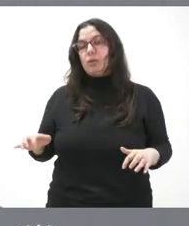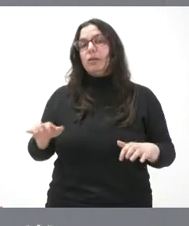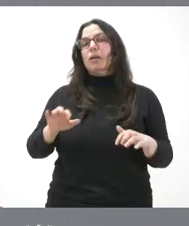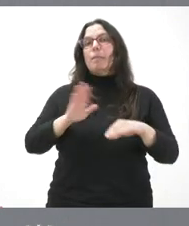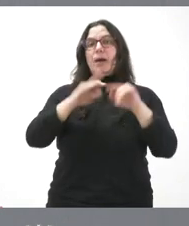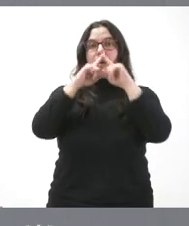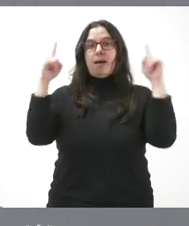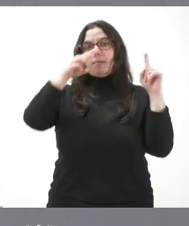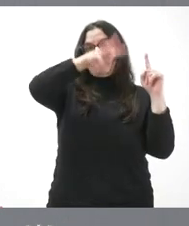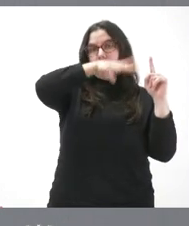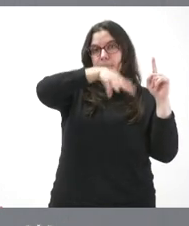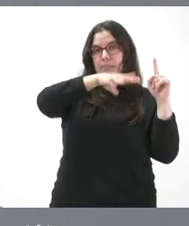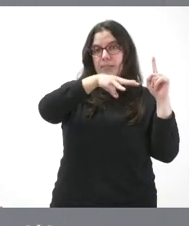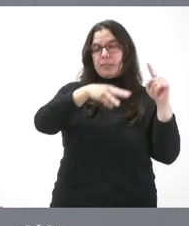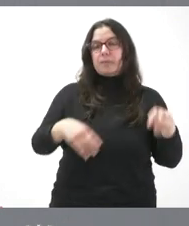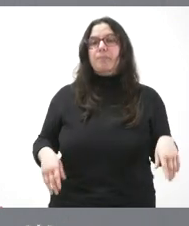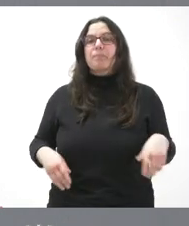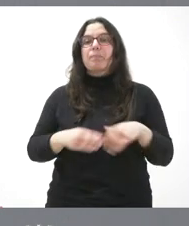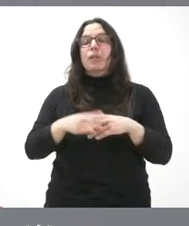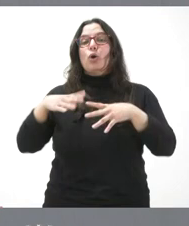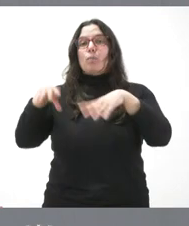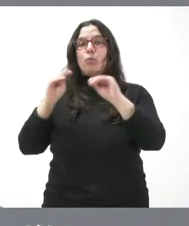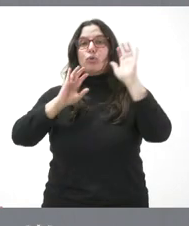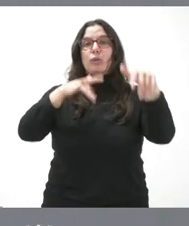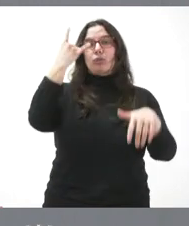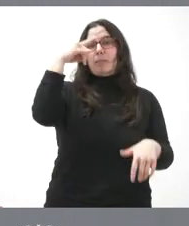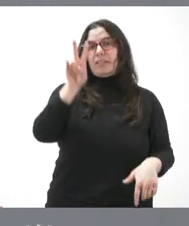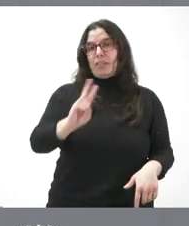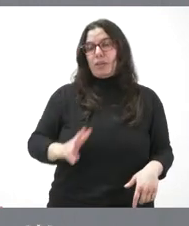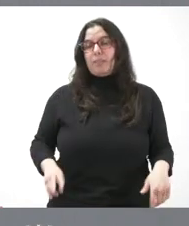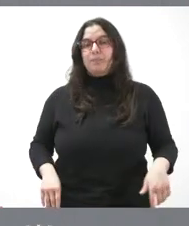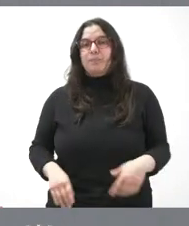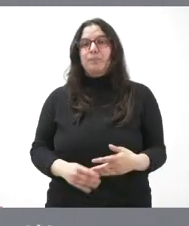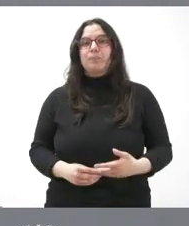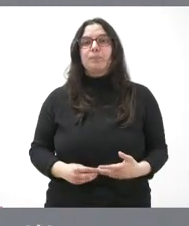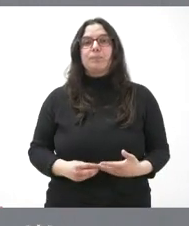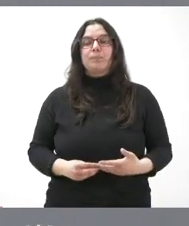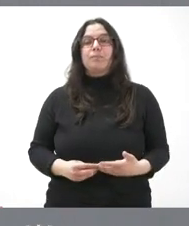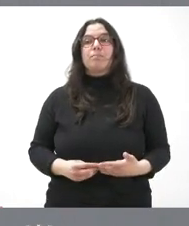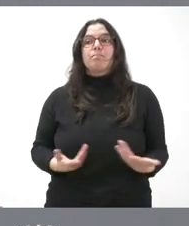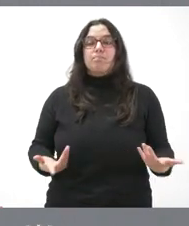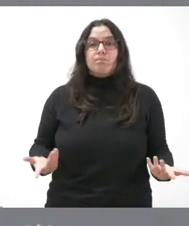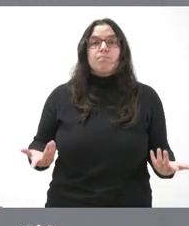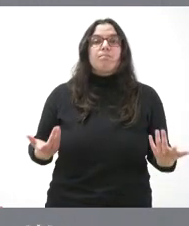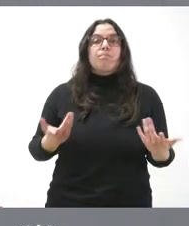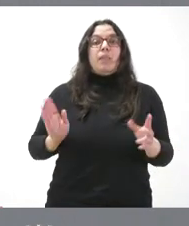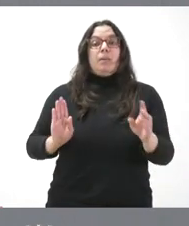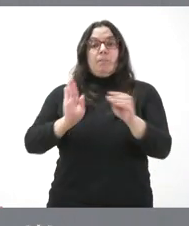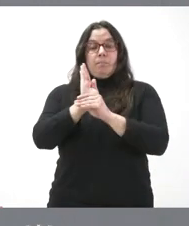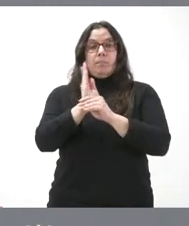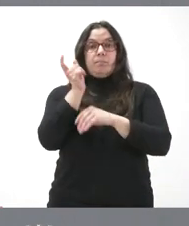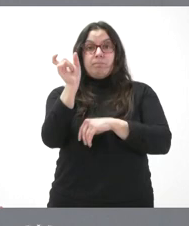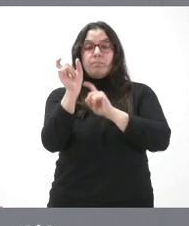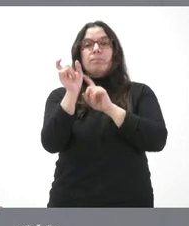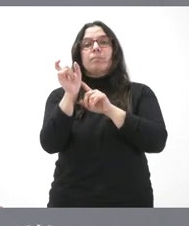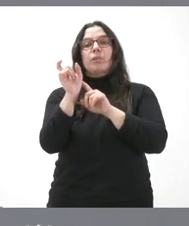trimestre del año 2024, la de Burgos, León, Salamanca y Valladolid. En función de esta inversión, se va